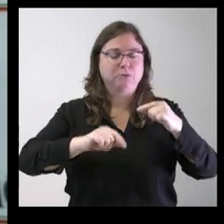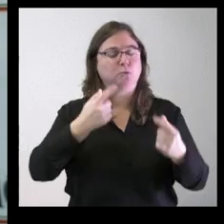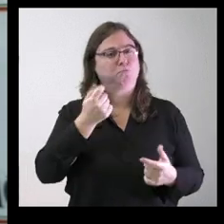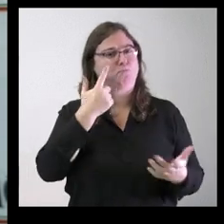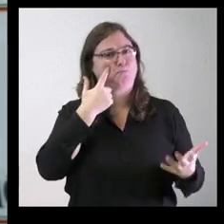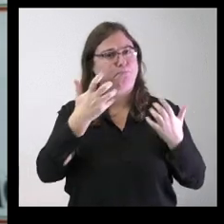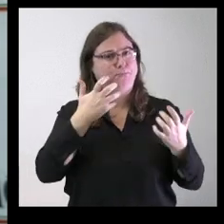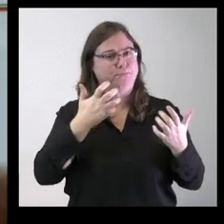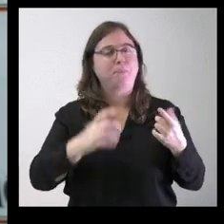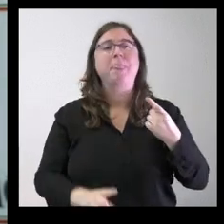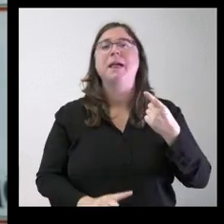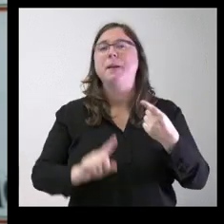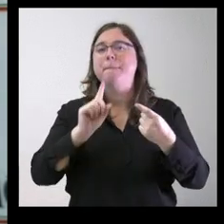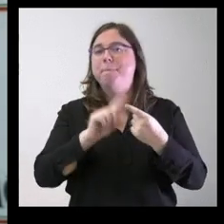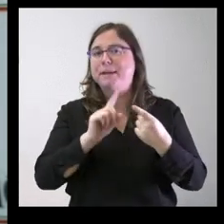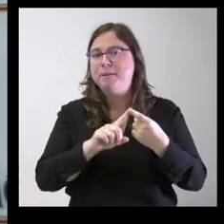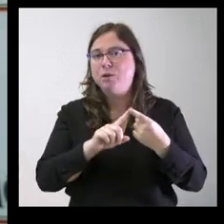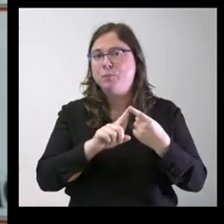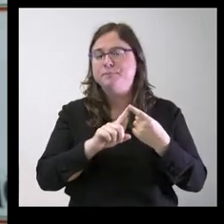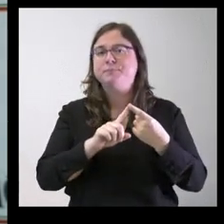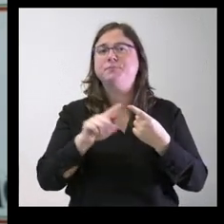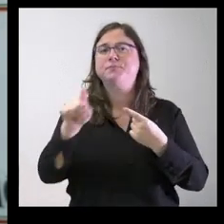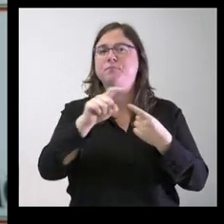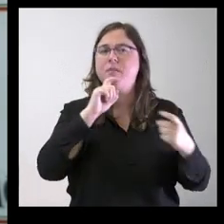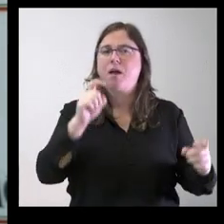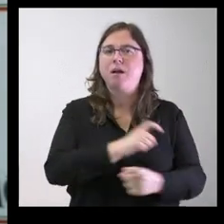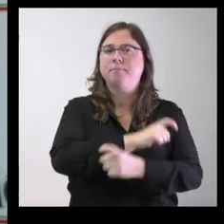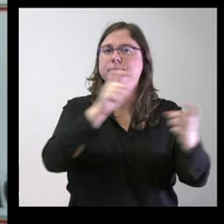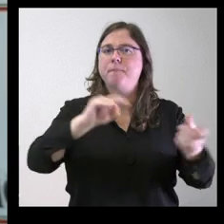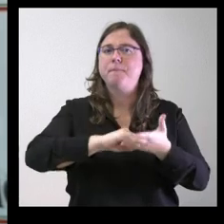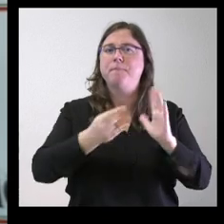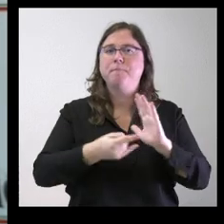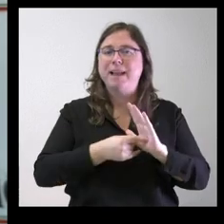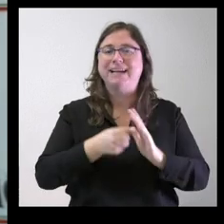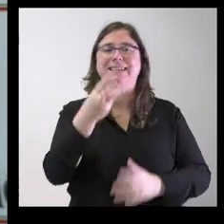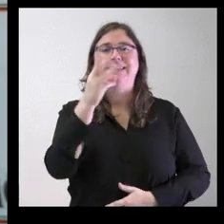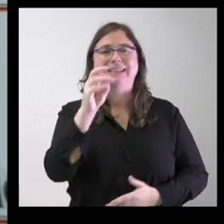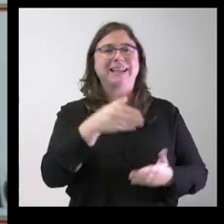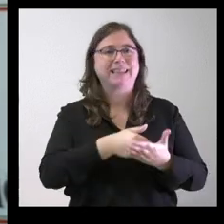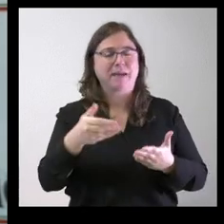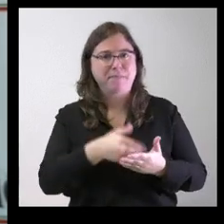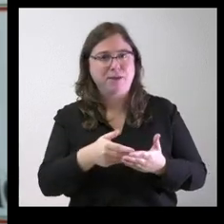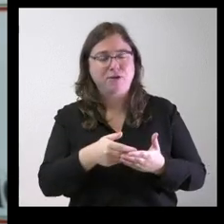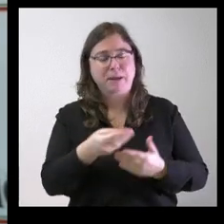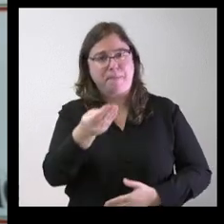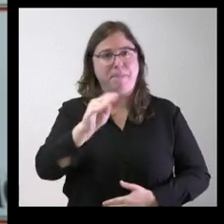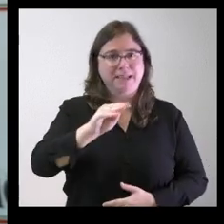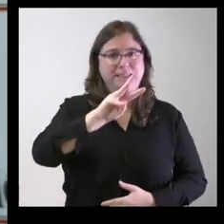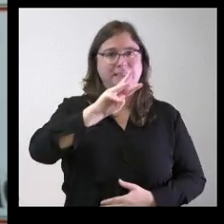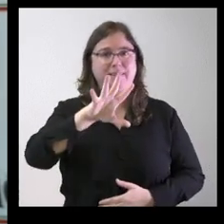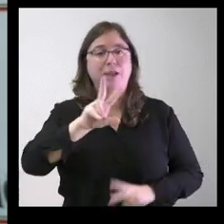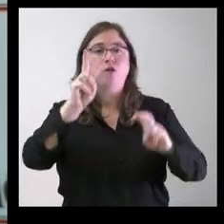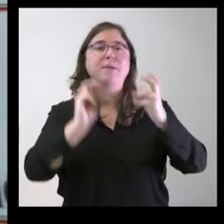el primero anunciaron un plan de 30 millones luego ampliado con 35 para el tema de los